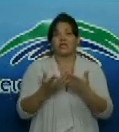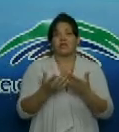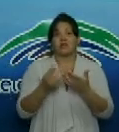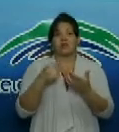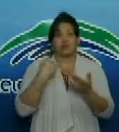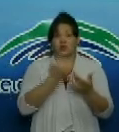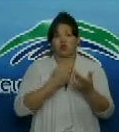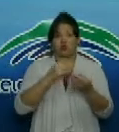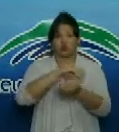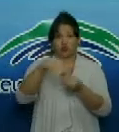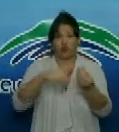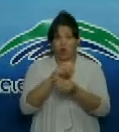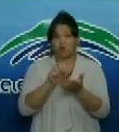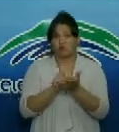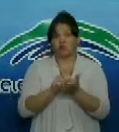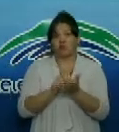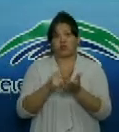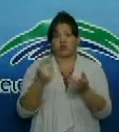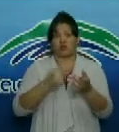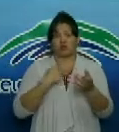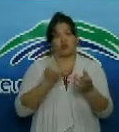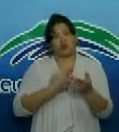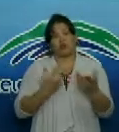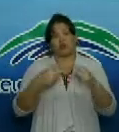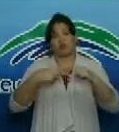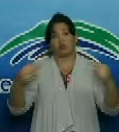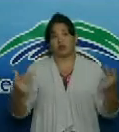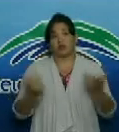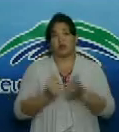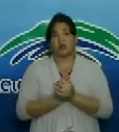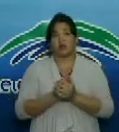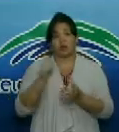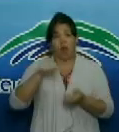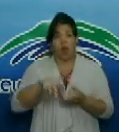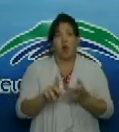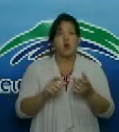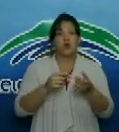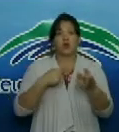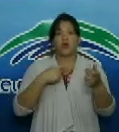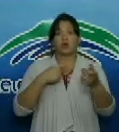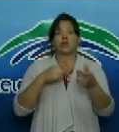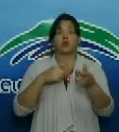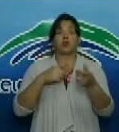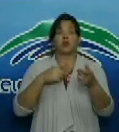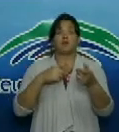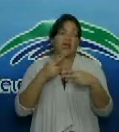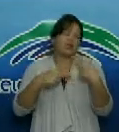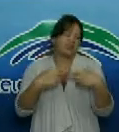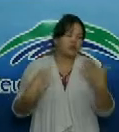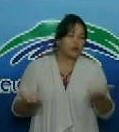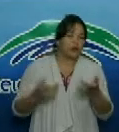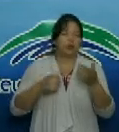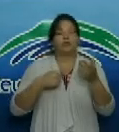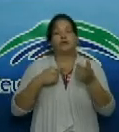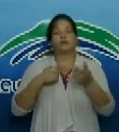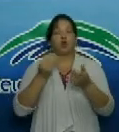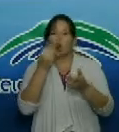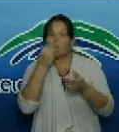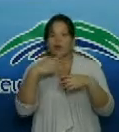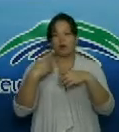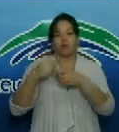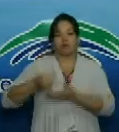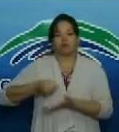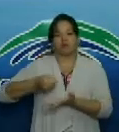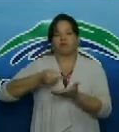variar los servicios por ejemplo hoy estamos trabajando vendiendo comida para llevar a los clientes